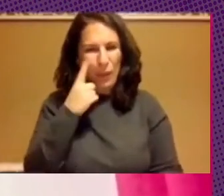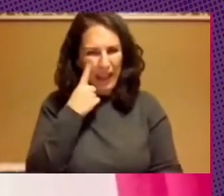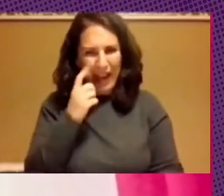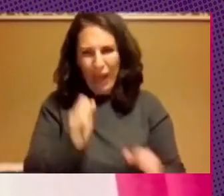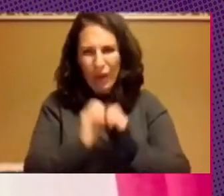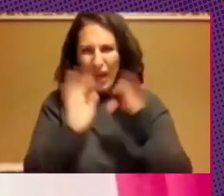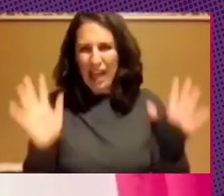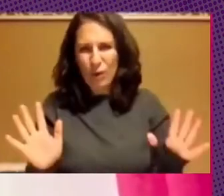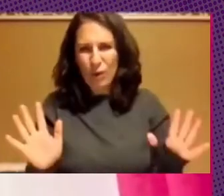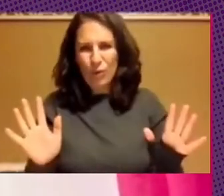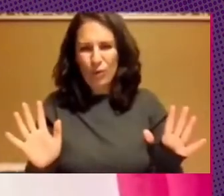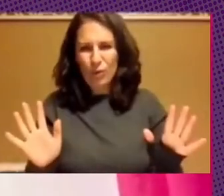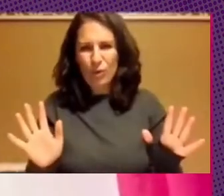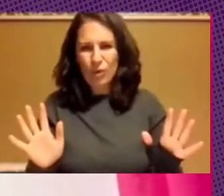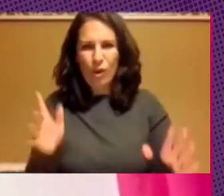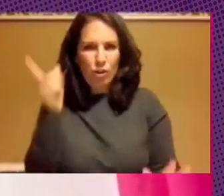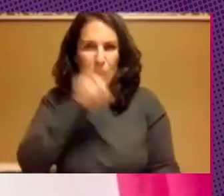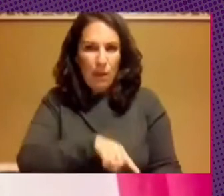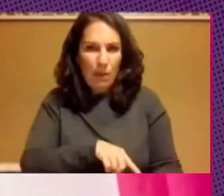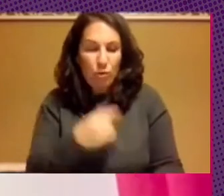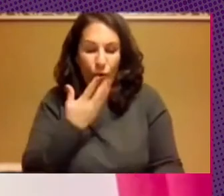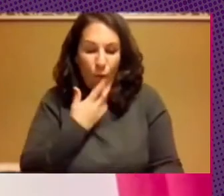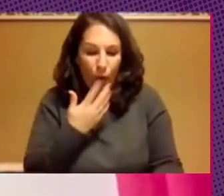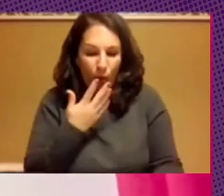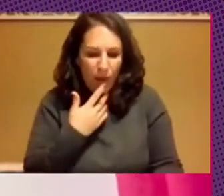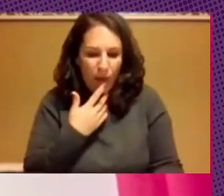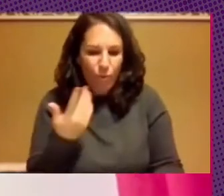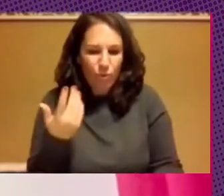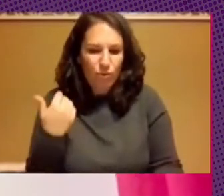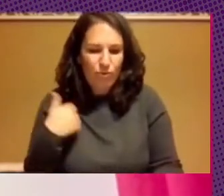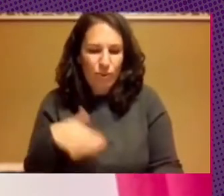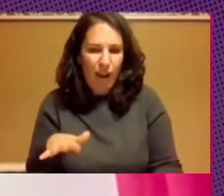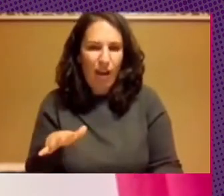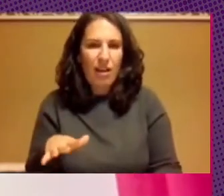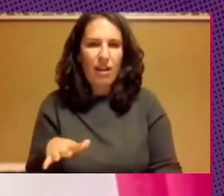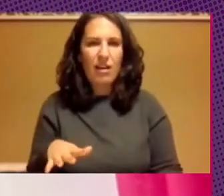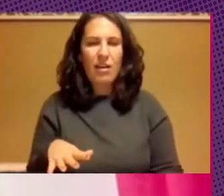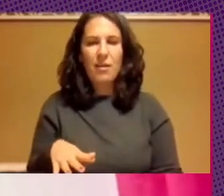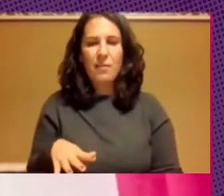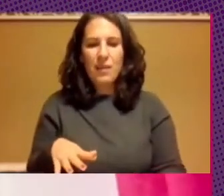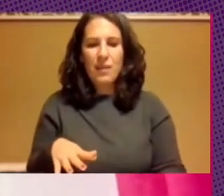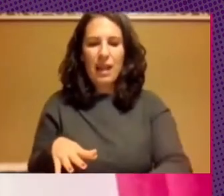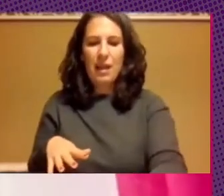sabemos y conocemos que como cuando